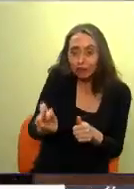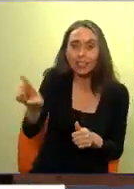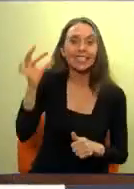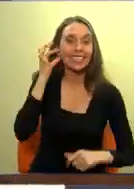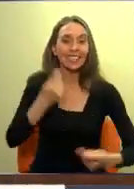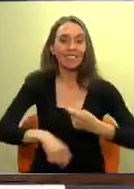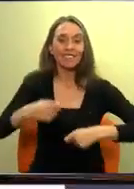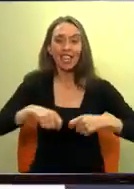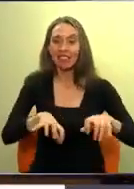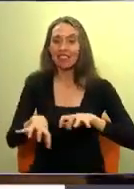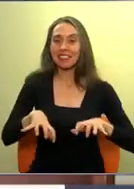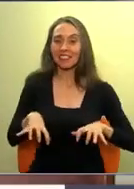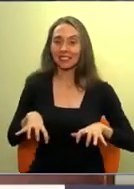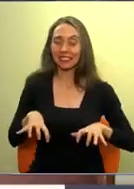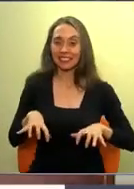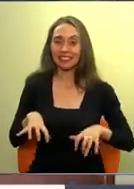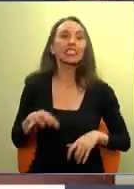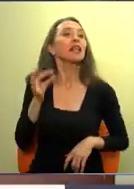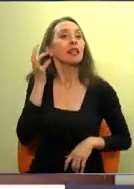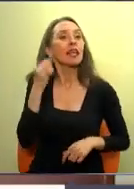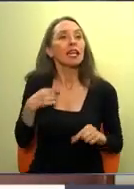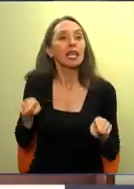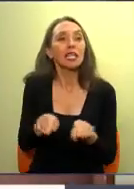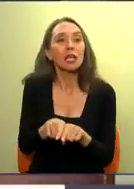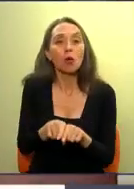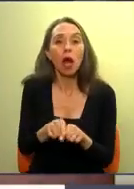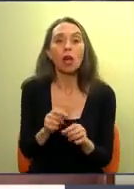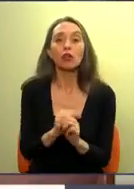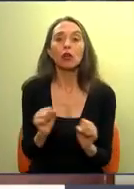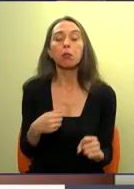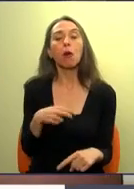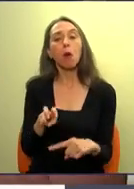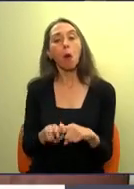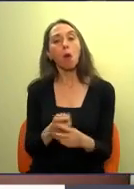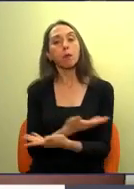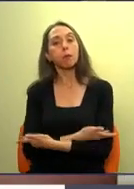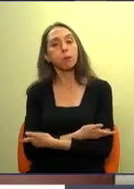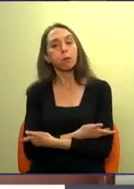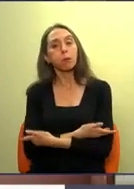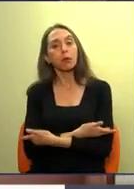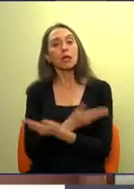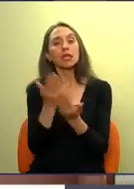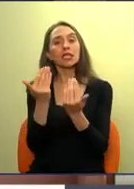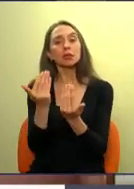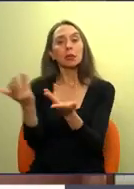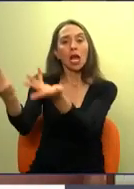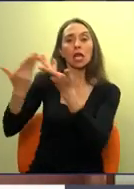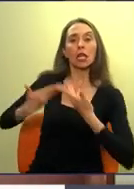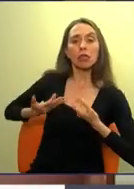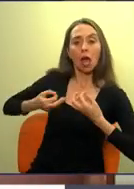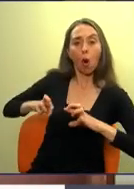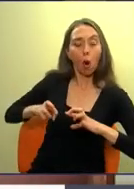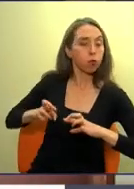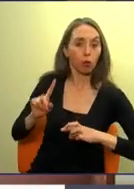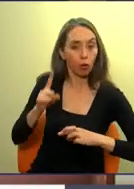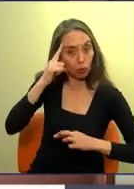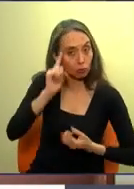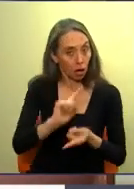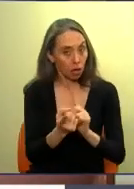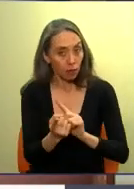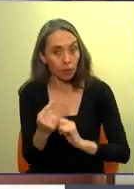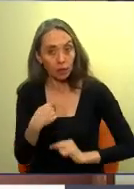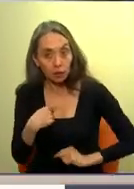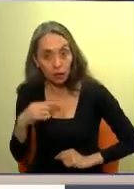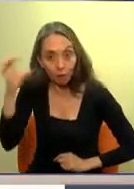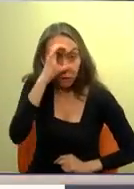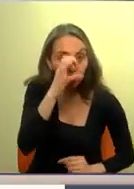con sus productos. Uno igual no se puede quedar sentado, esperando a que lleguen las oportunidades y uno al final de cuentas la tiene